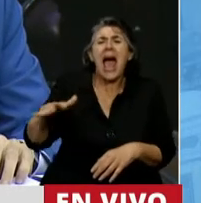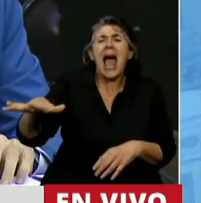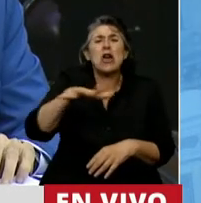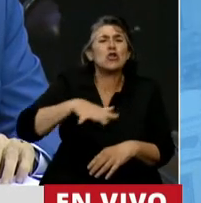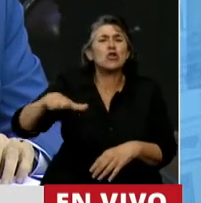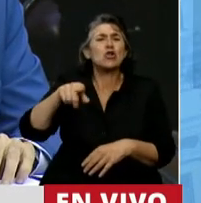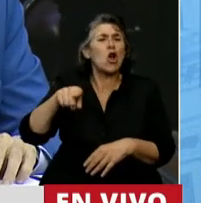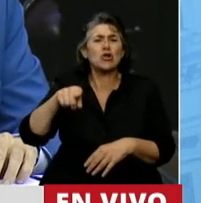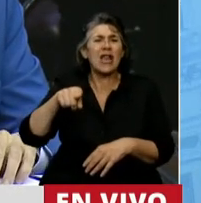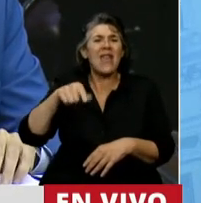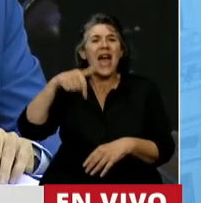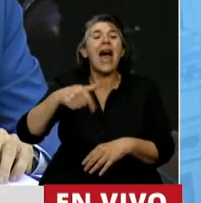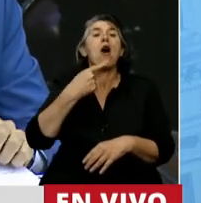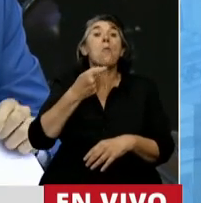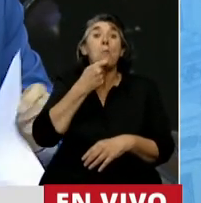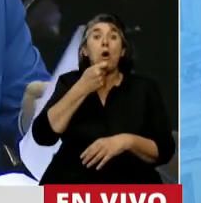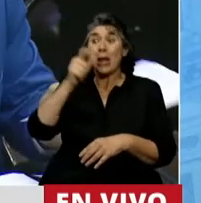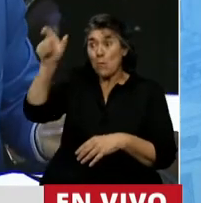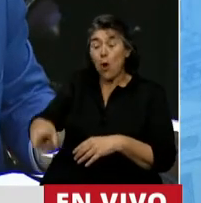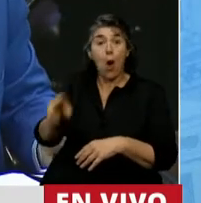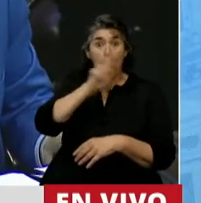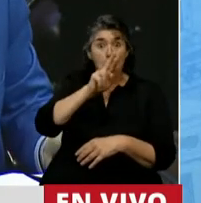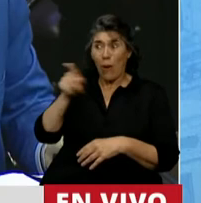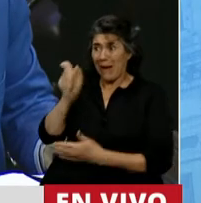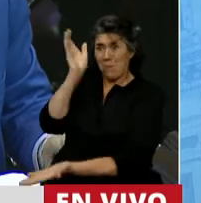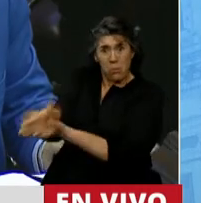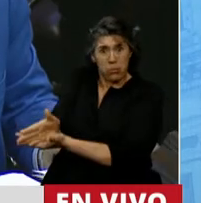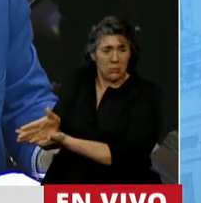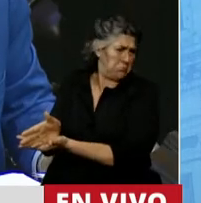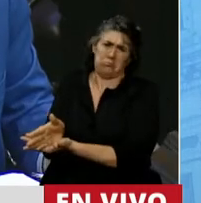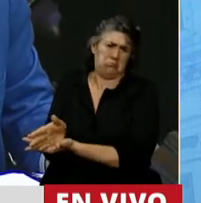dispuesta a criminalizar a la mujer por tomar esa decisión de abortar.